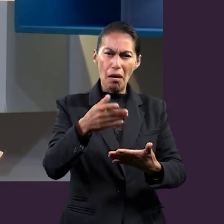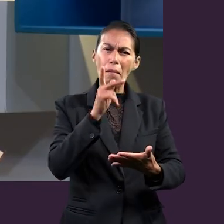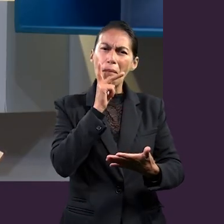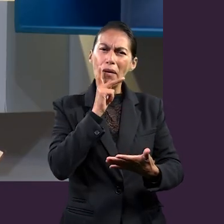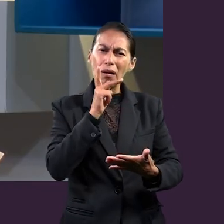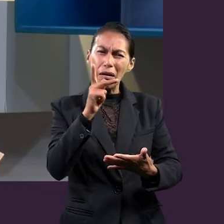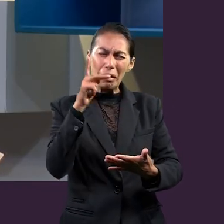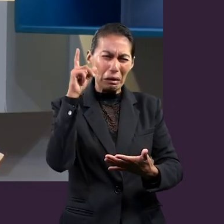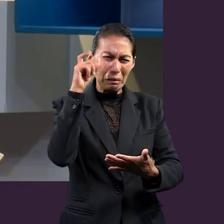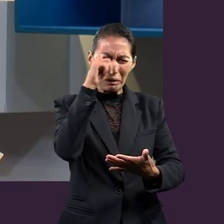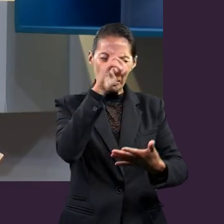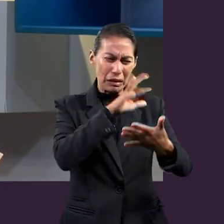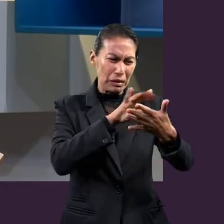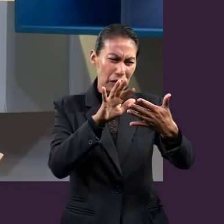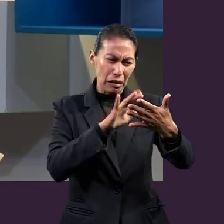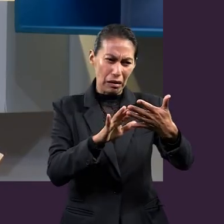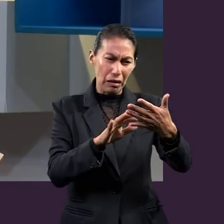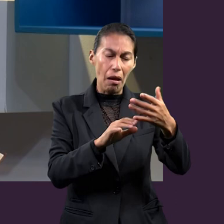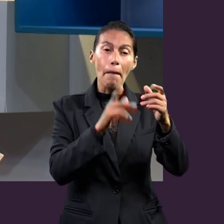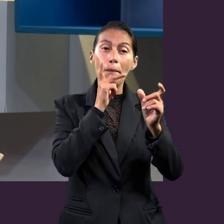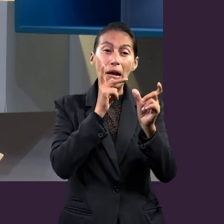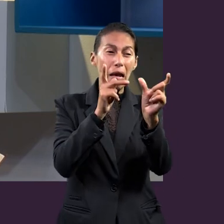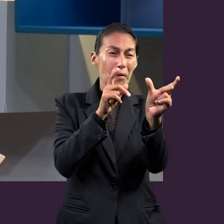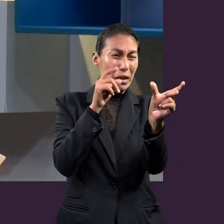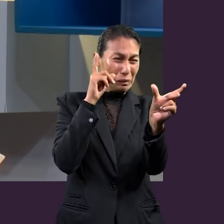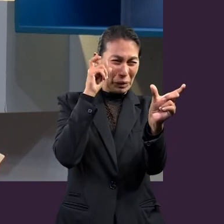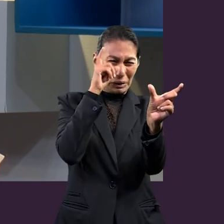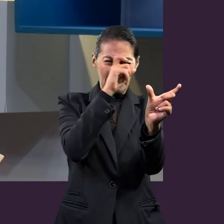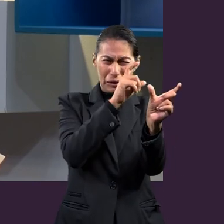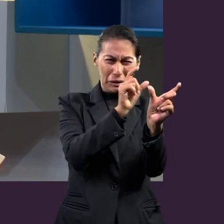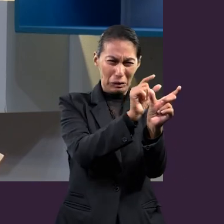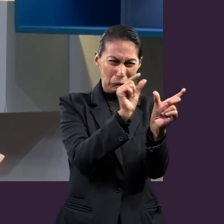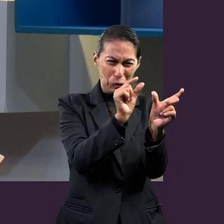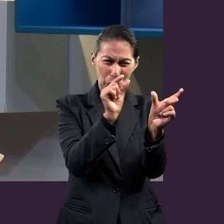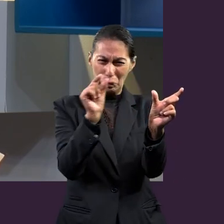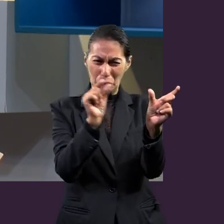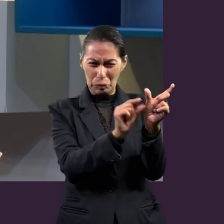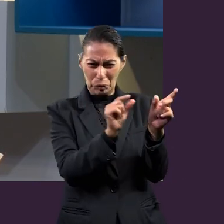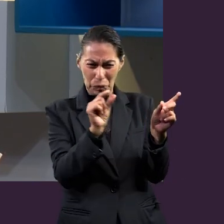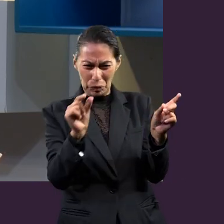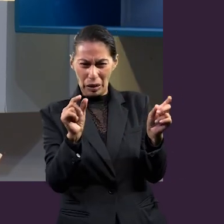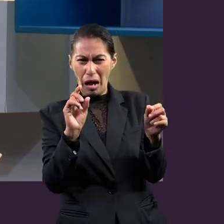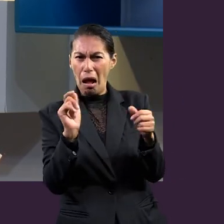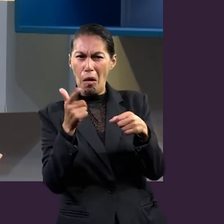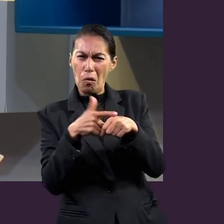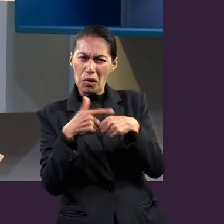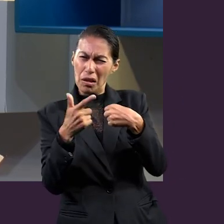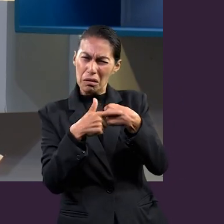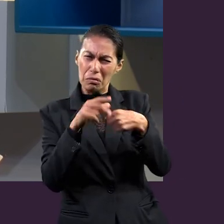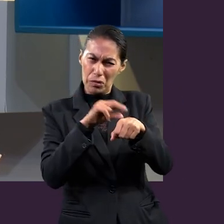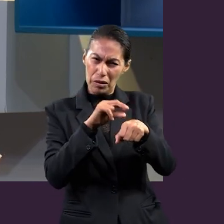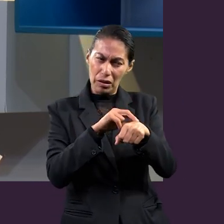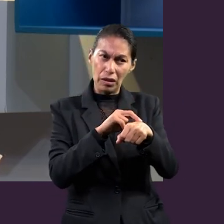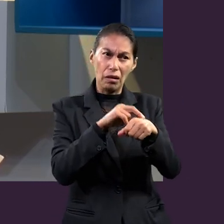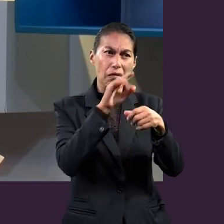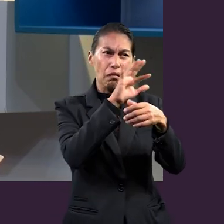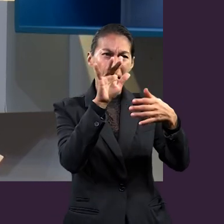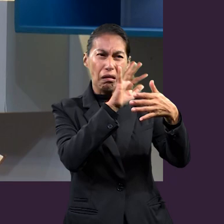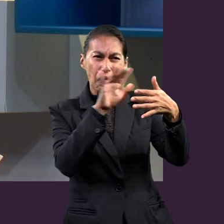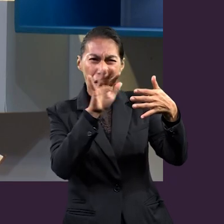algo que valía la pena. Las palabras más difíciles de leer o de decir. Y eran palabras rebuscadas, muchas de ellas del área médica.